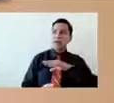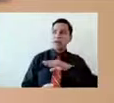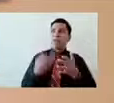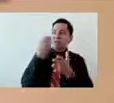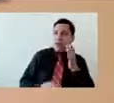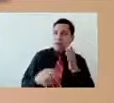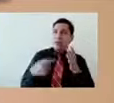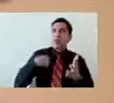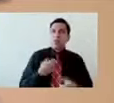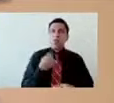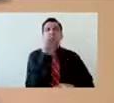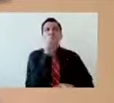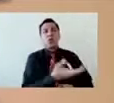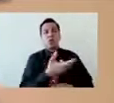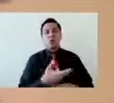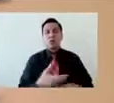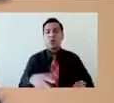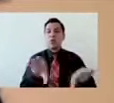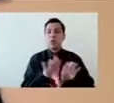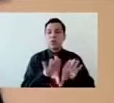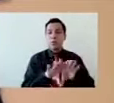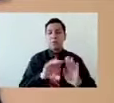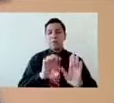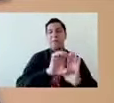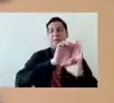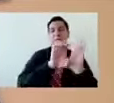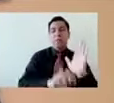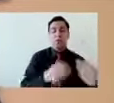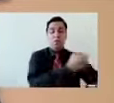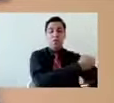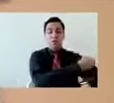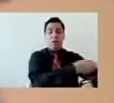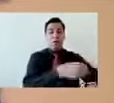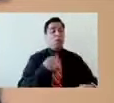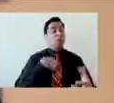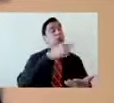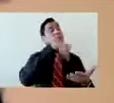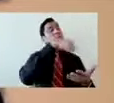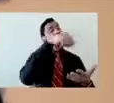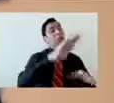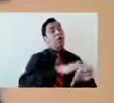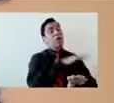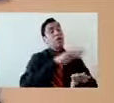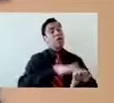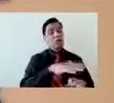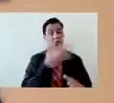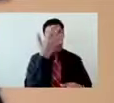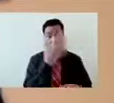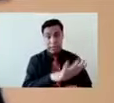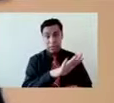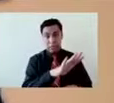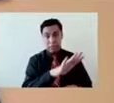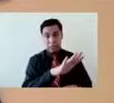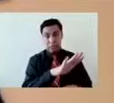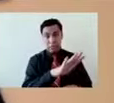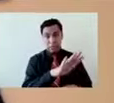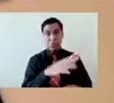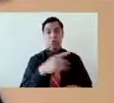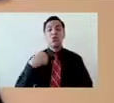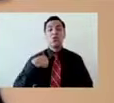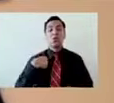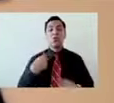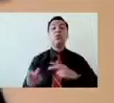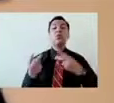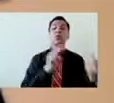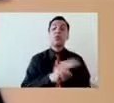Entonces, a ver, si para mí la familia es el 10, híjole, ¿qué tantas acciones o qué tantas conductas tengo para